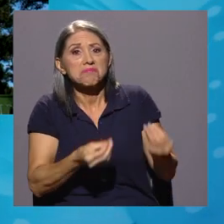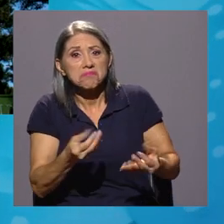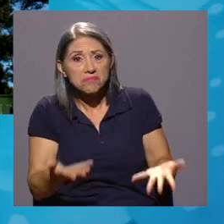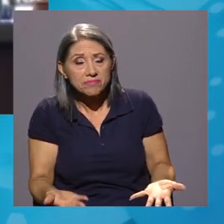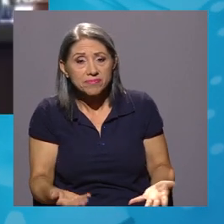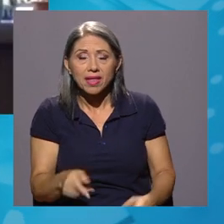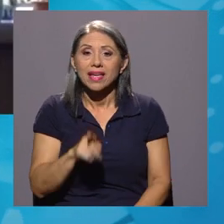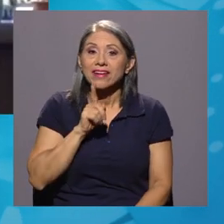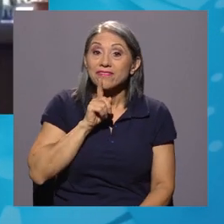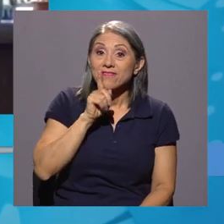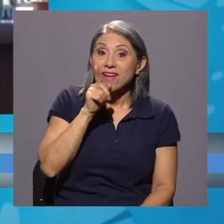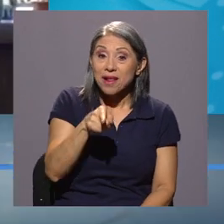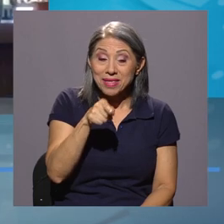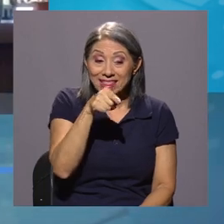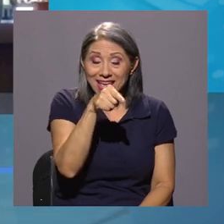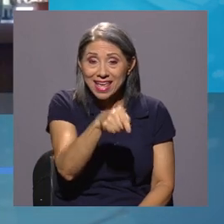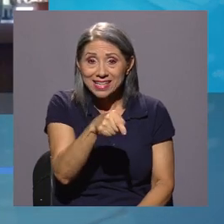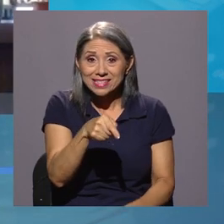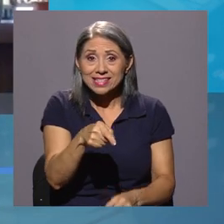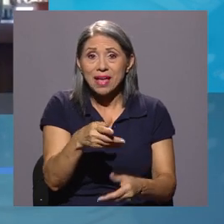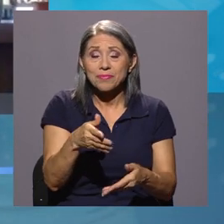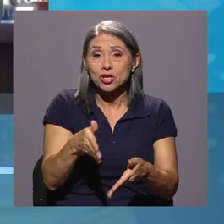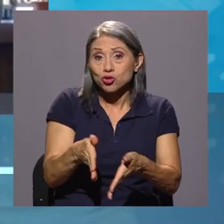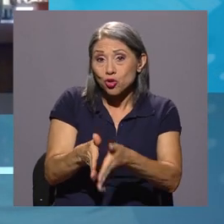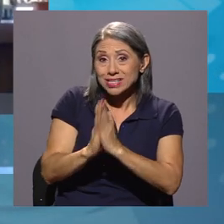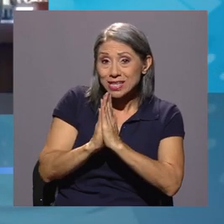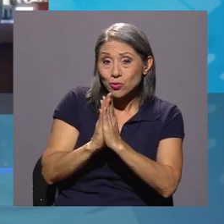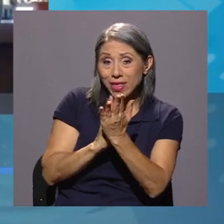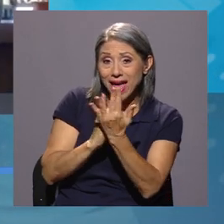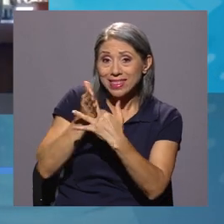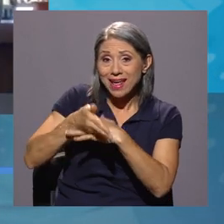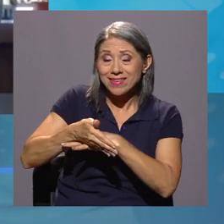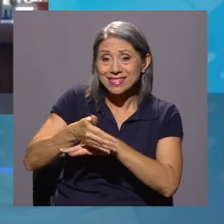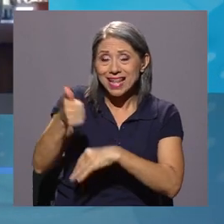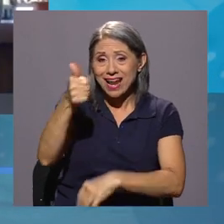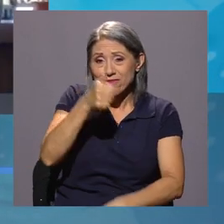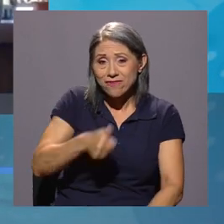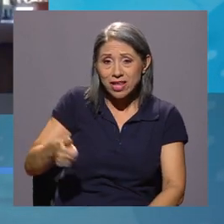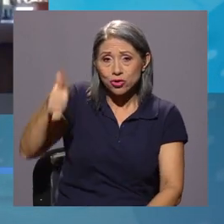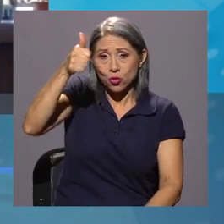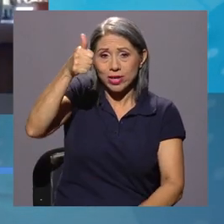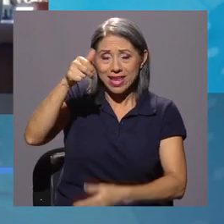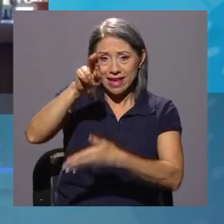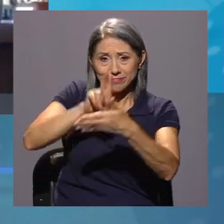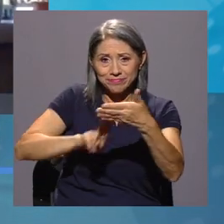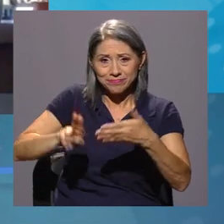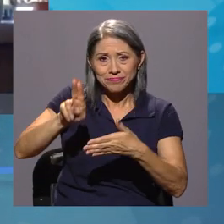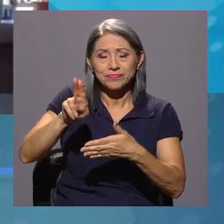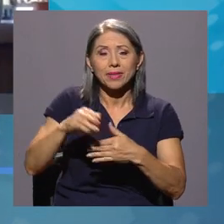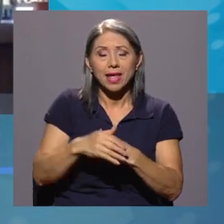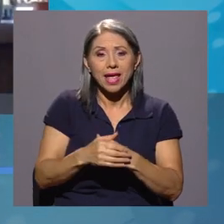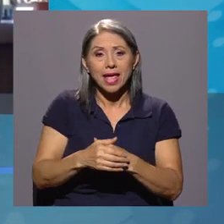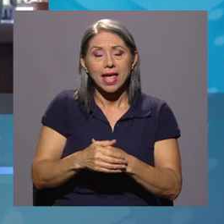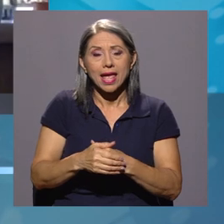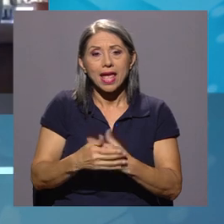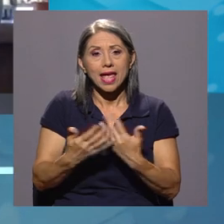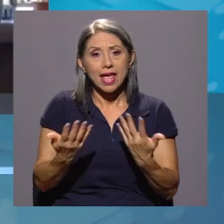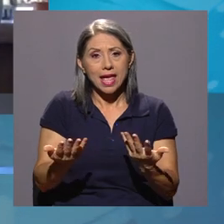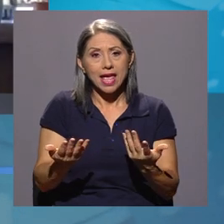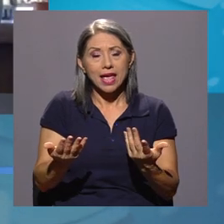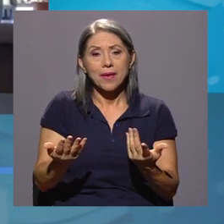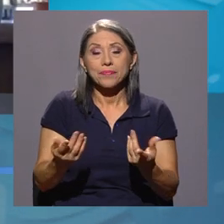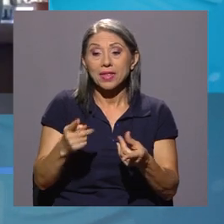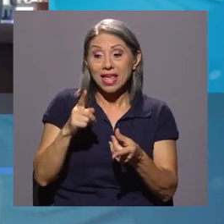Realmente la solicitud se tramita a través de la rectoría, entonces la rectoría lo